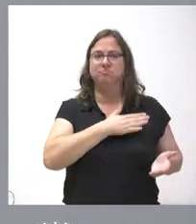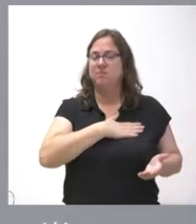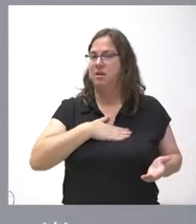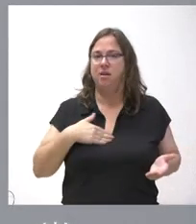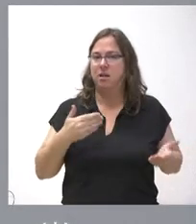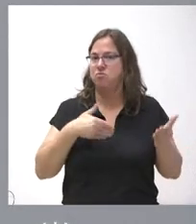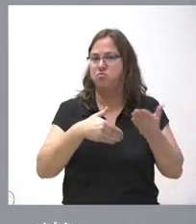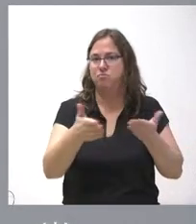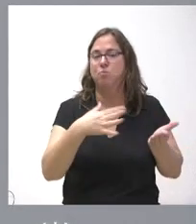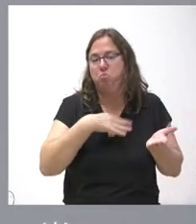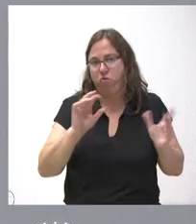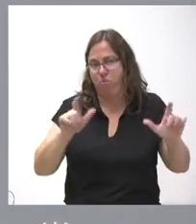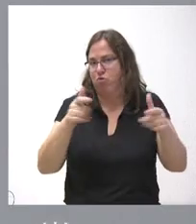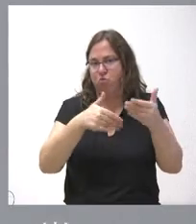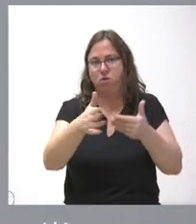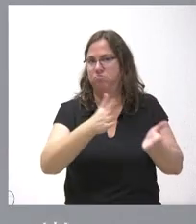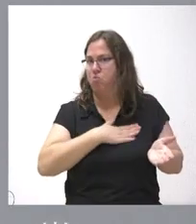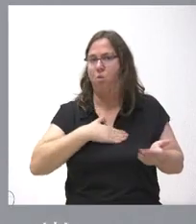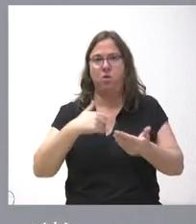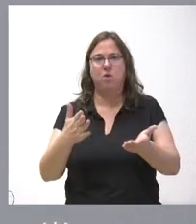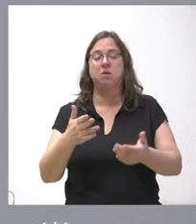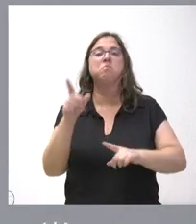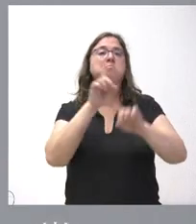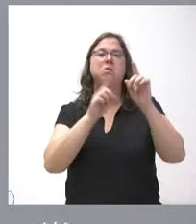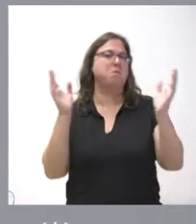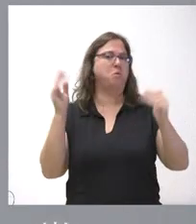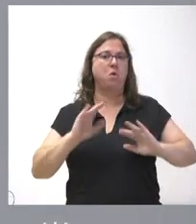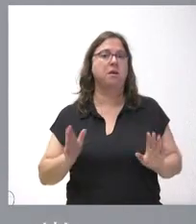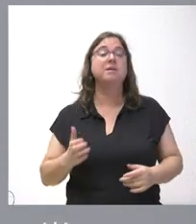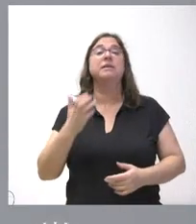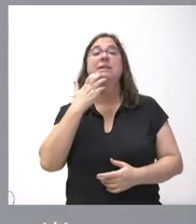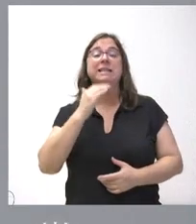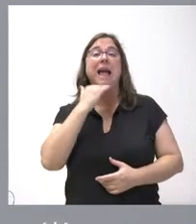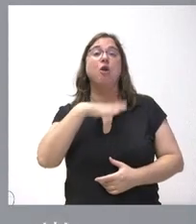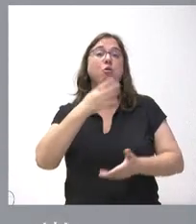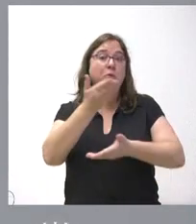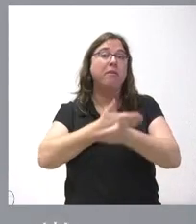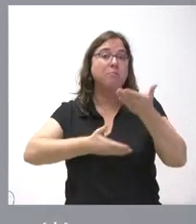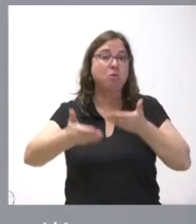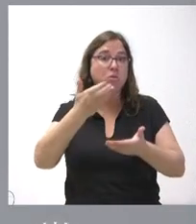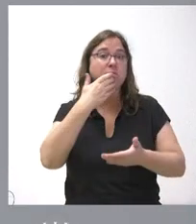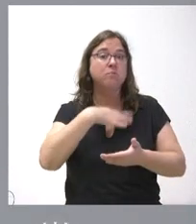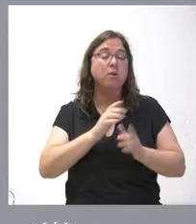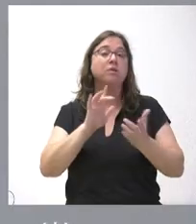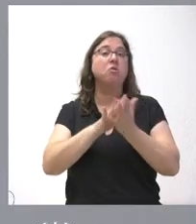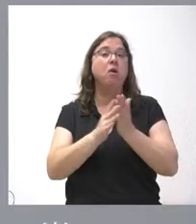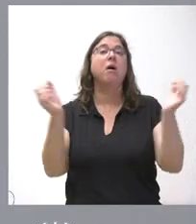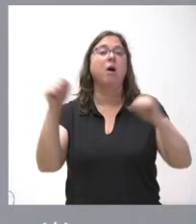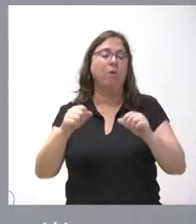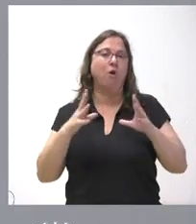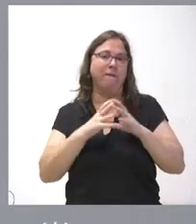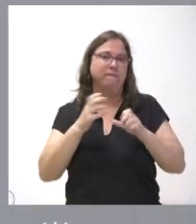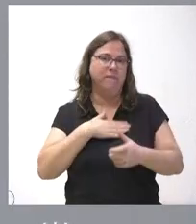reunir y, por tanto, no tenemos ningún inconveniente y, si en algo podemos colaborar a que ese acuerdo se produzca, sería nuestro deseo.